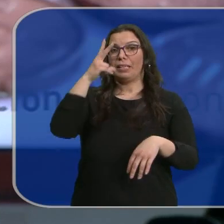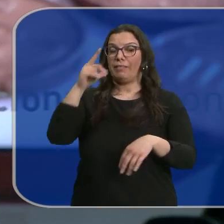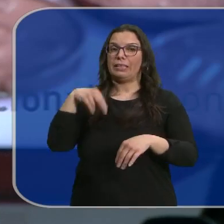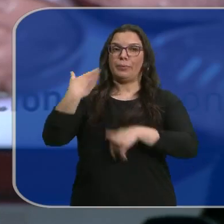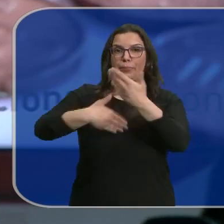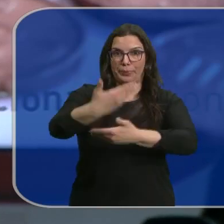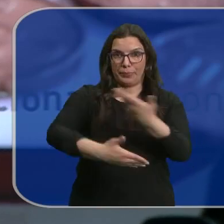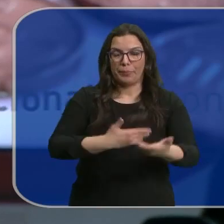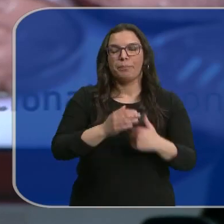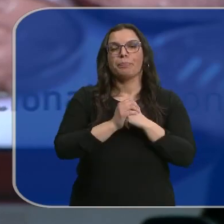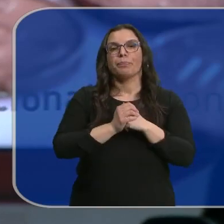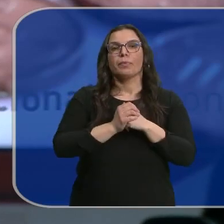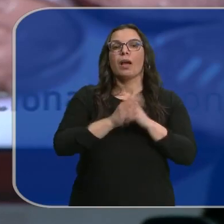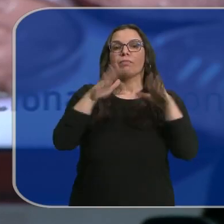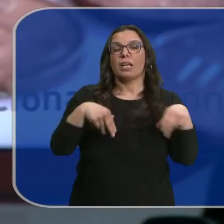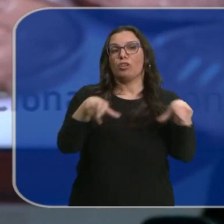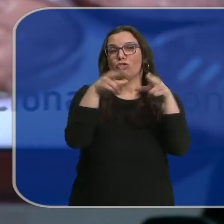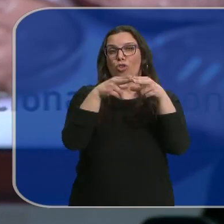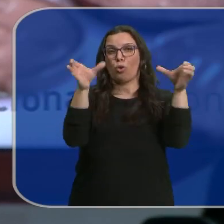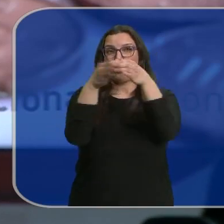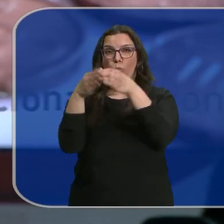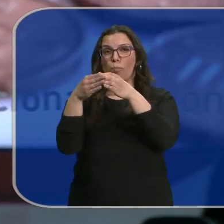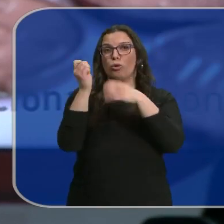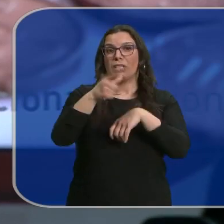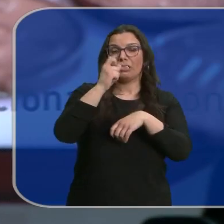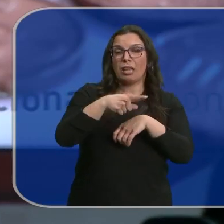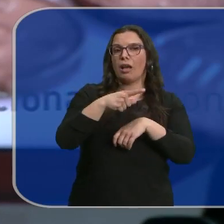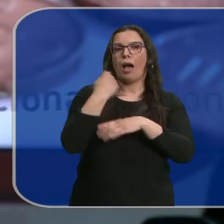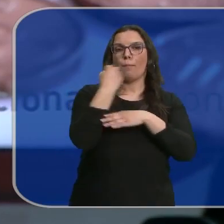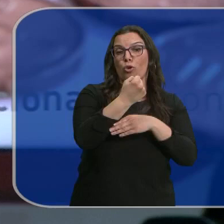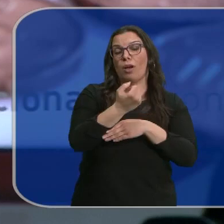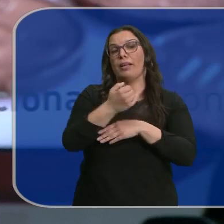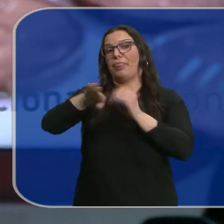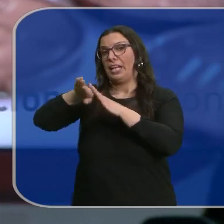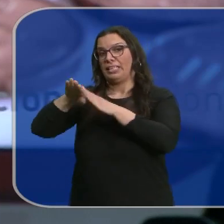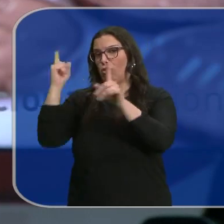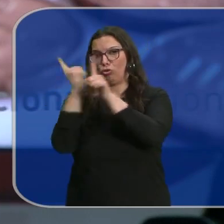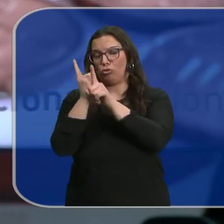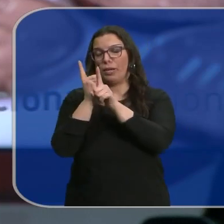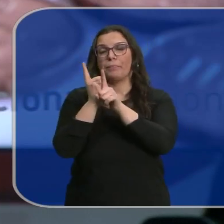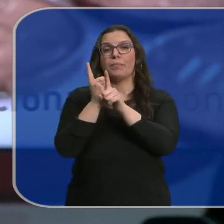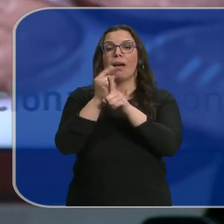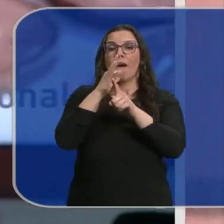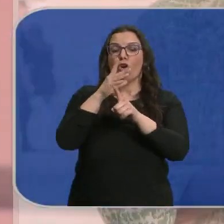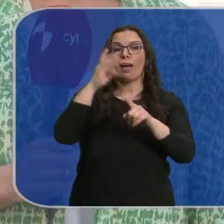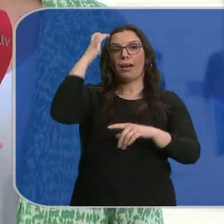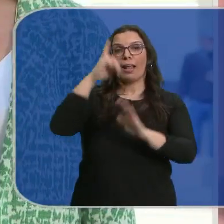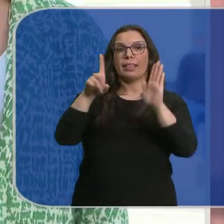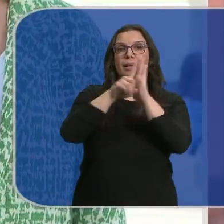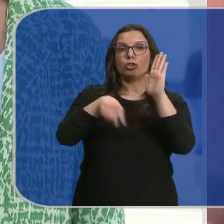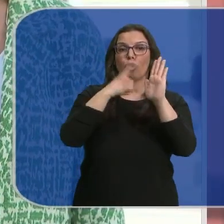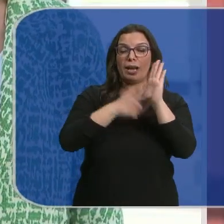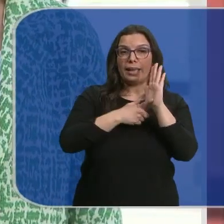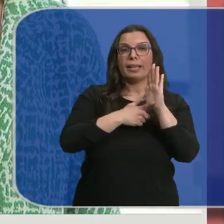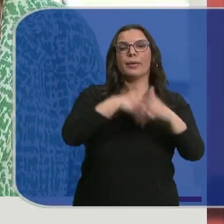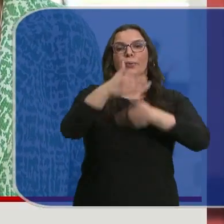El texto ha contado con el apoyo de los socios habituales y con el rechazo de la derecha. El Real Decreto Ley se tramitará ahora como proyecto de ley por el